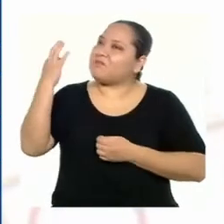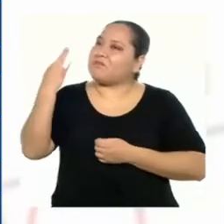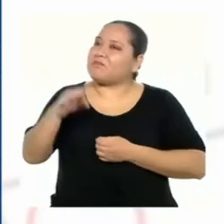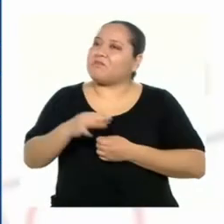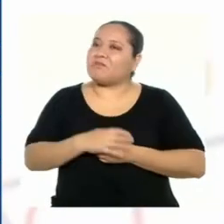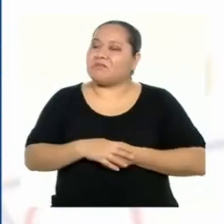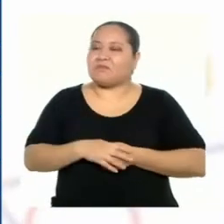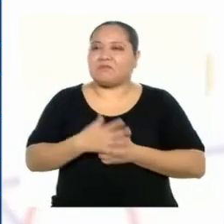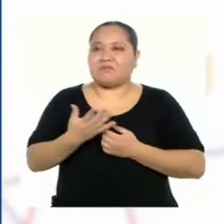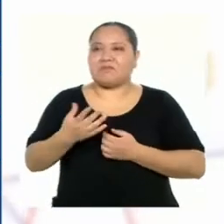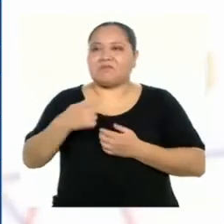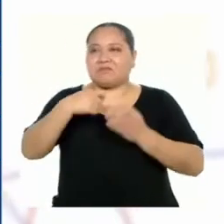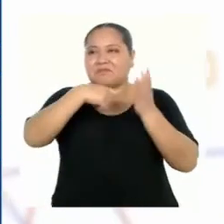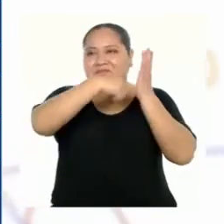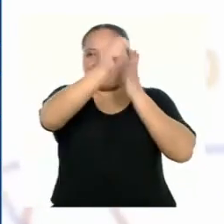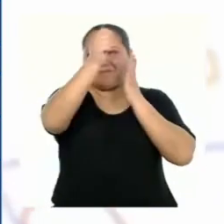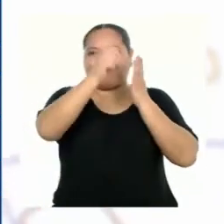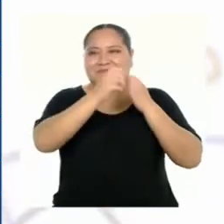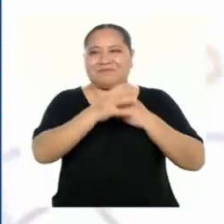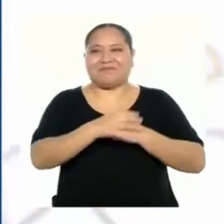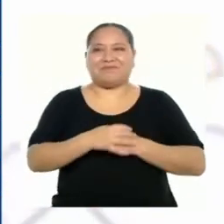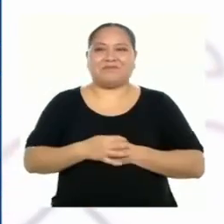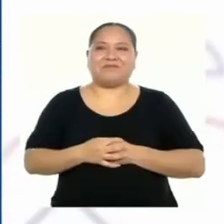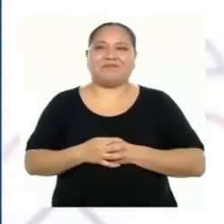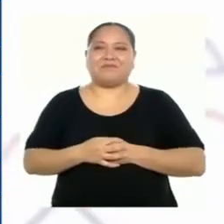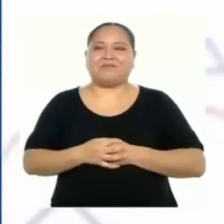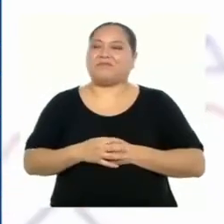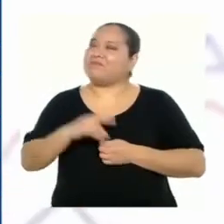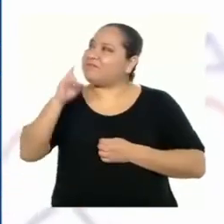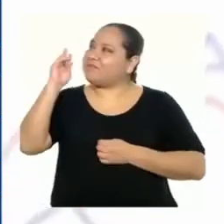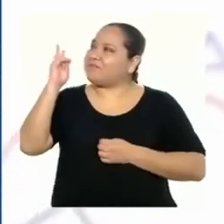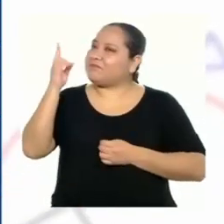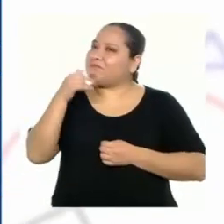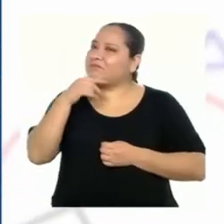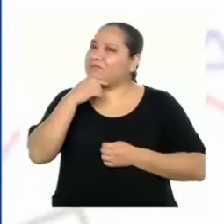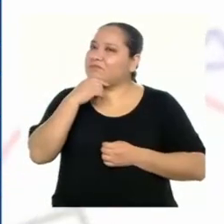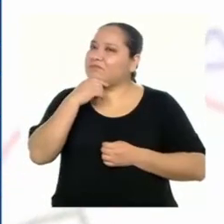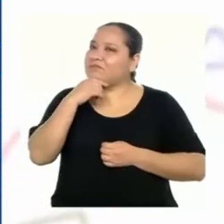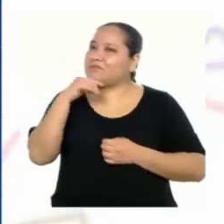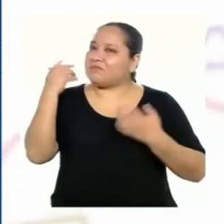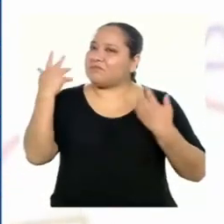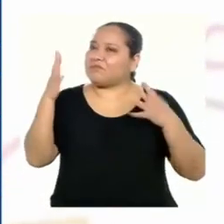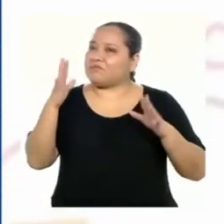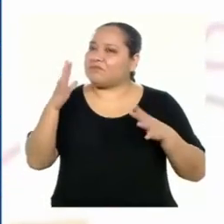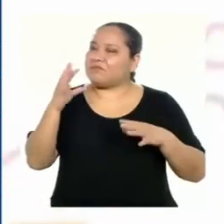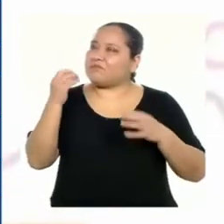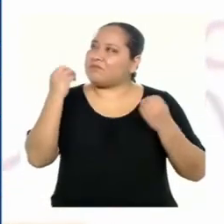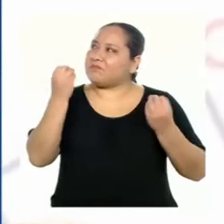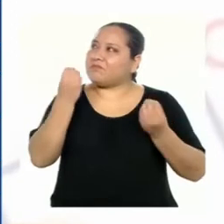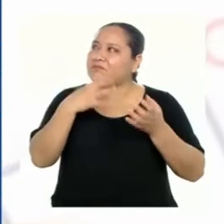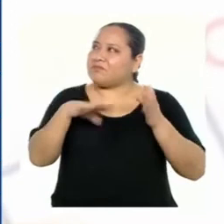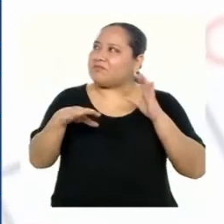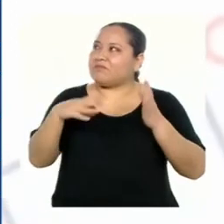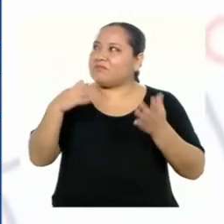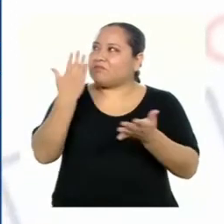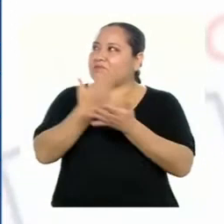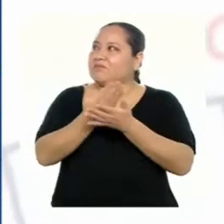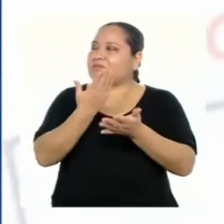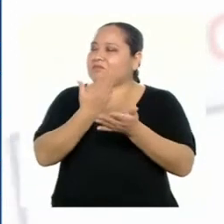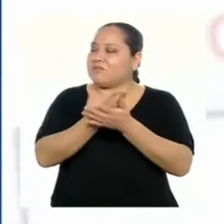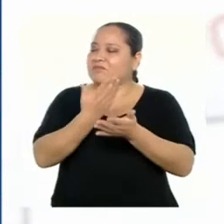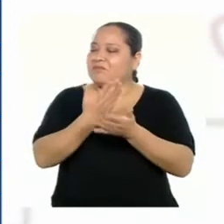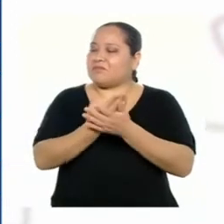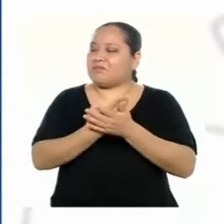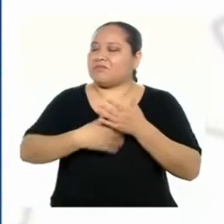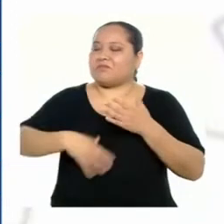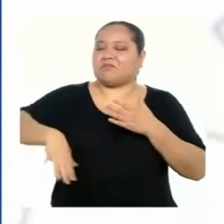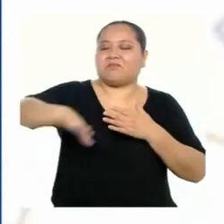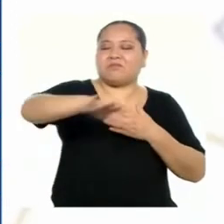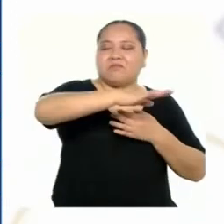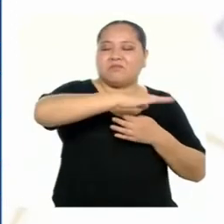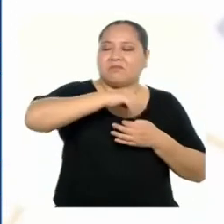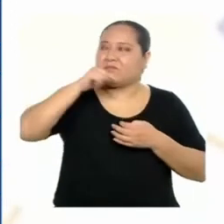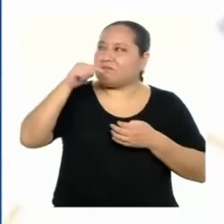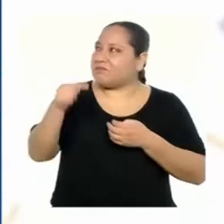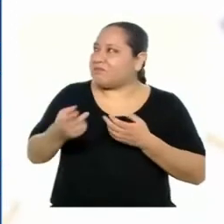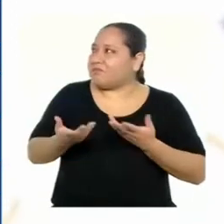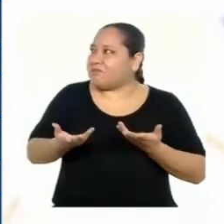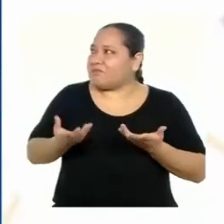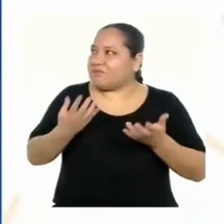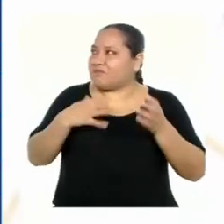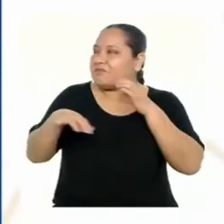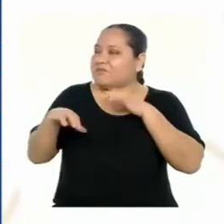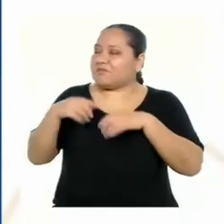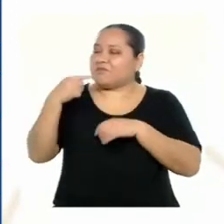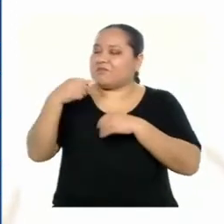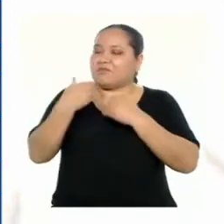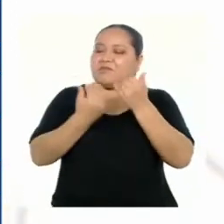razón. Entonces, check también. Bien. Profesora, ahora, ¿cómo hacemos para saber si todo lo que hemos realizado, o